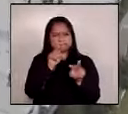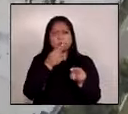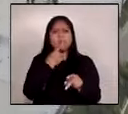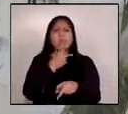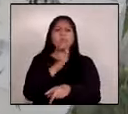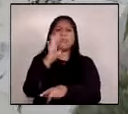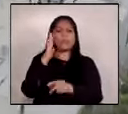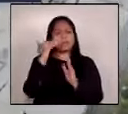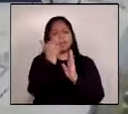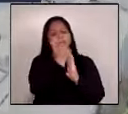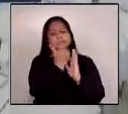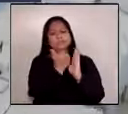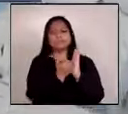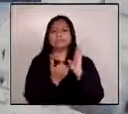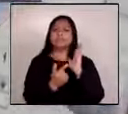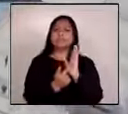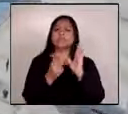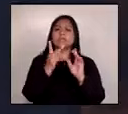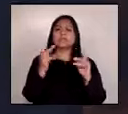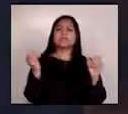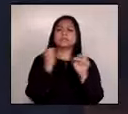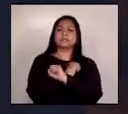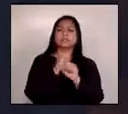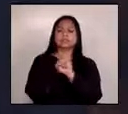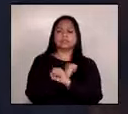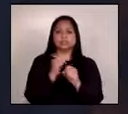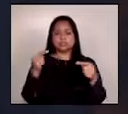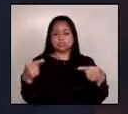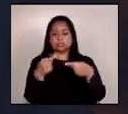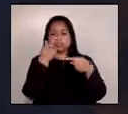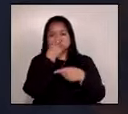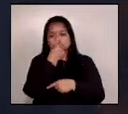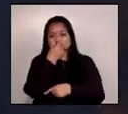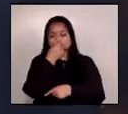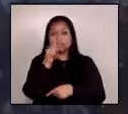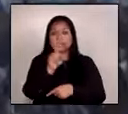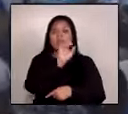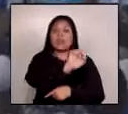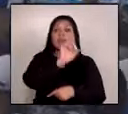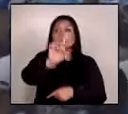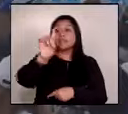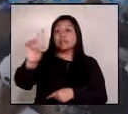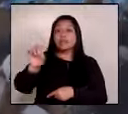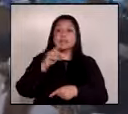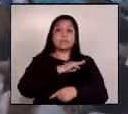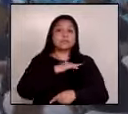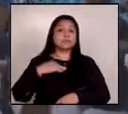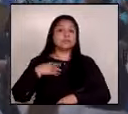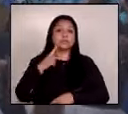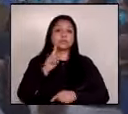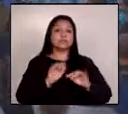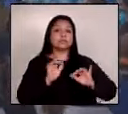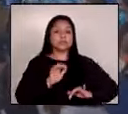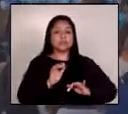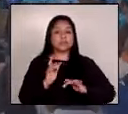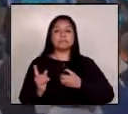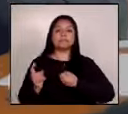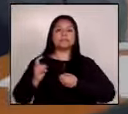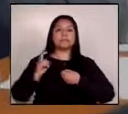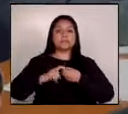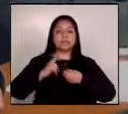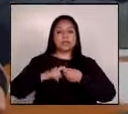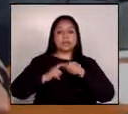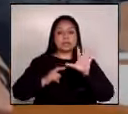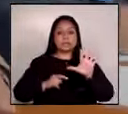los lineamientos y estrategias anticorrupción en cada ministerio y secretaría participación ciudadana y de sociedad civil